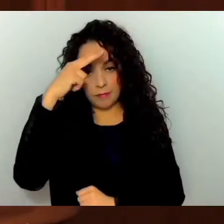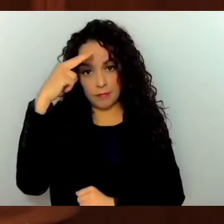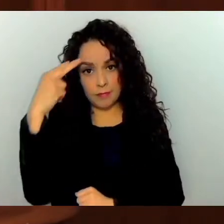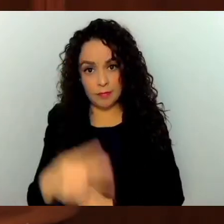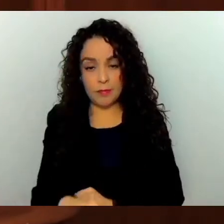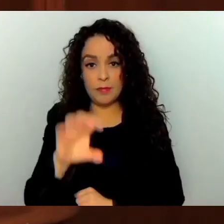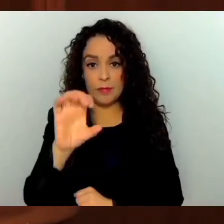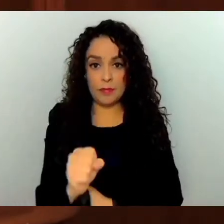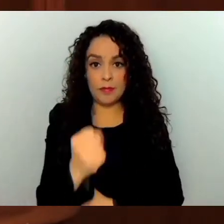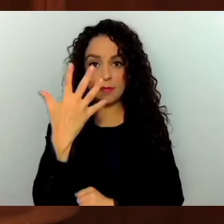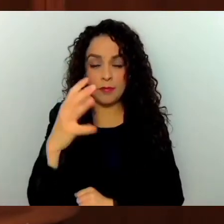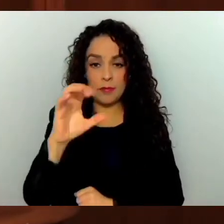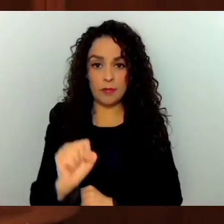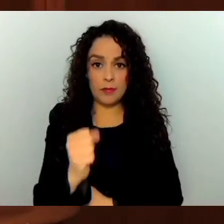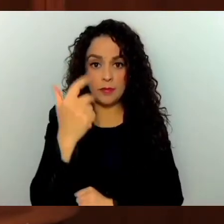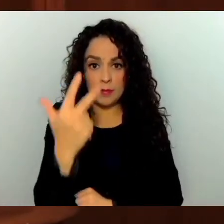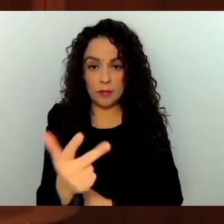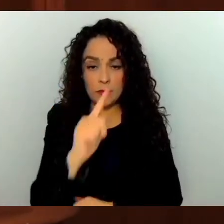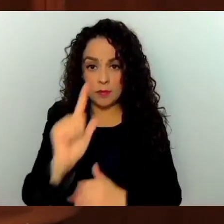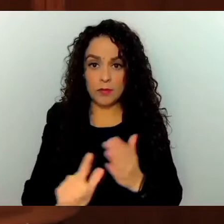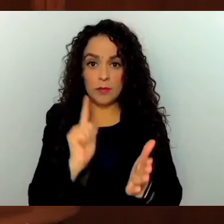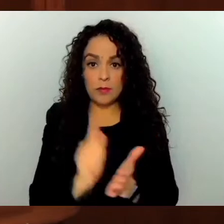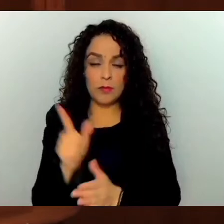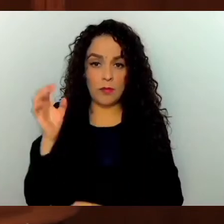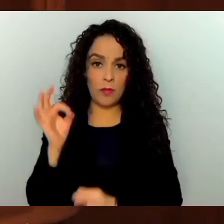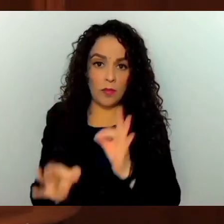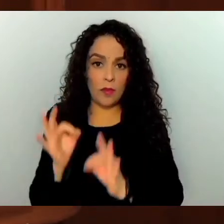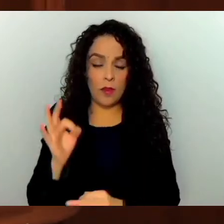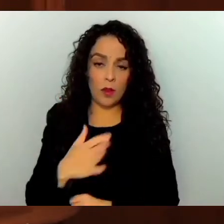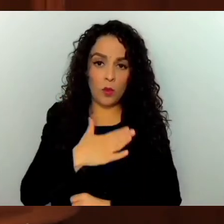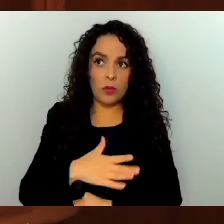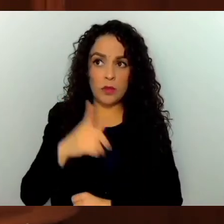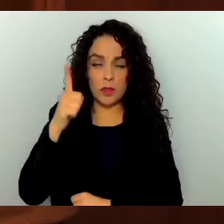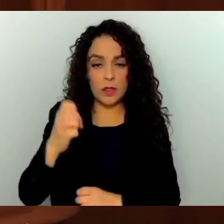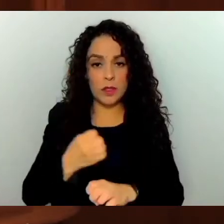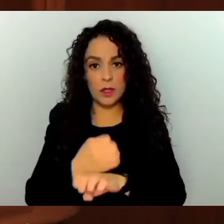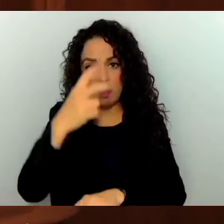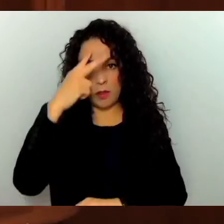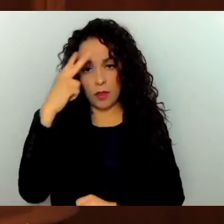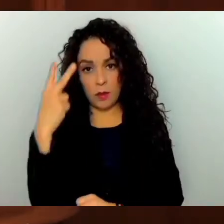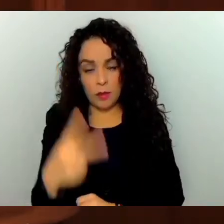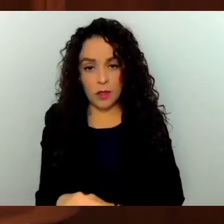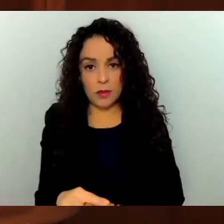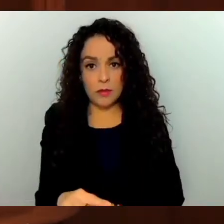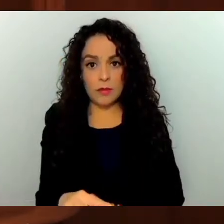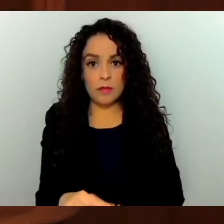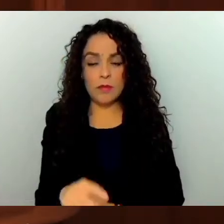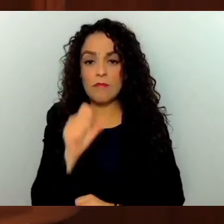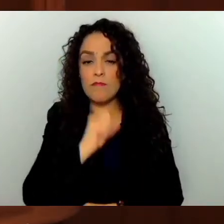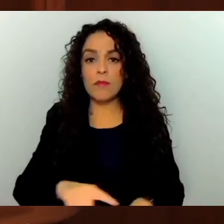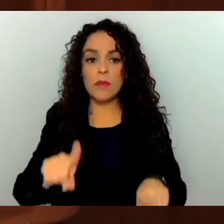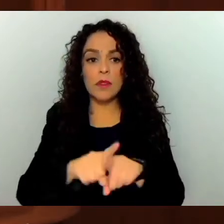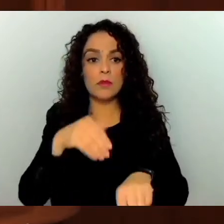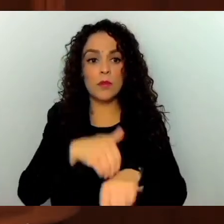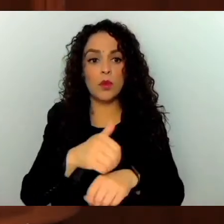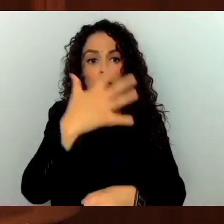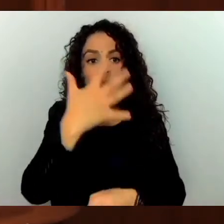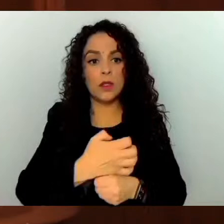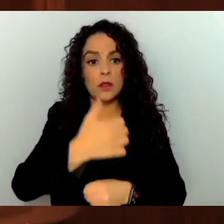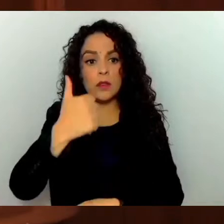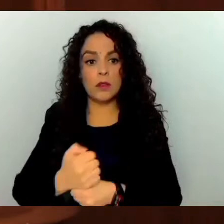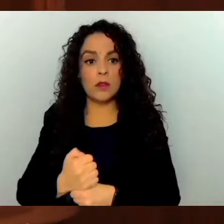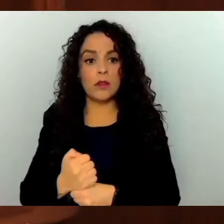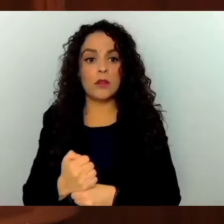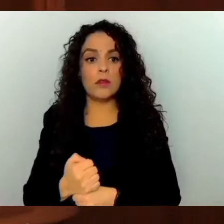-68 de la Ley de la Fiscalía General de Justicia del Estado de México, así como a los numerales quinto y sexto del proceso